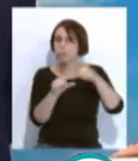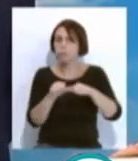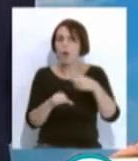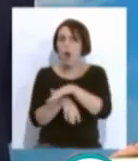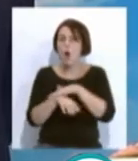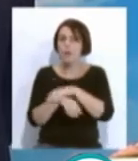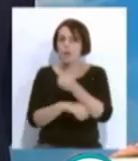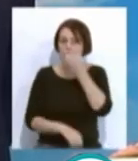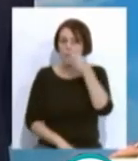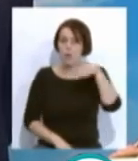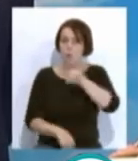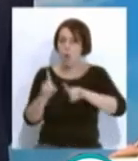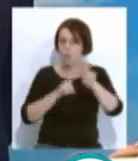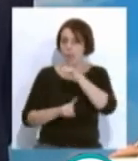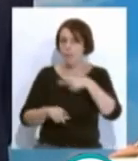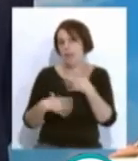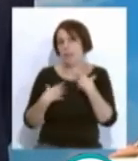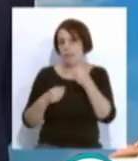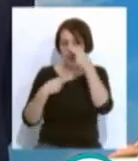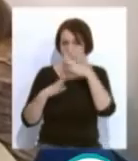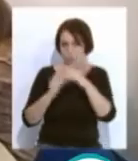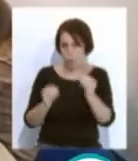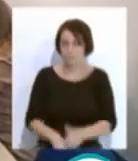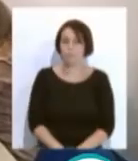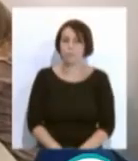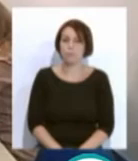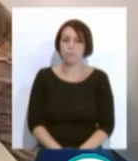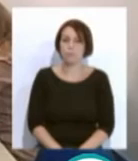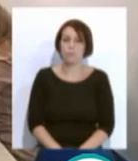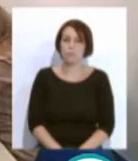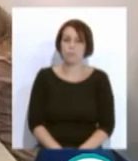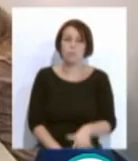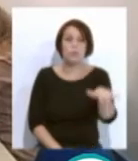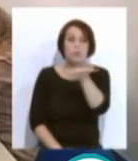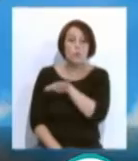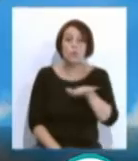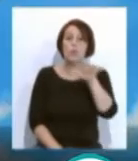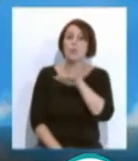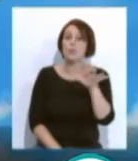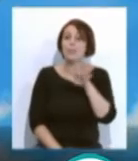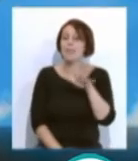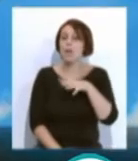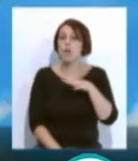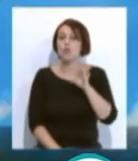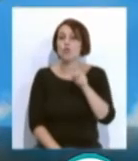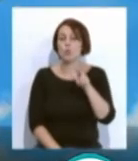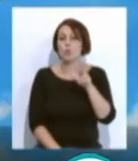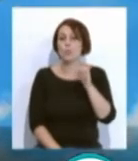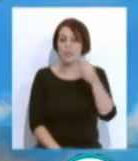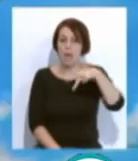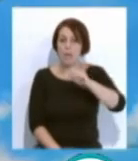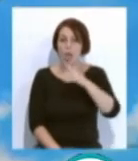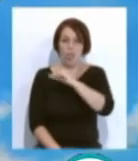los problemas de la sanidad andaluza. ¿En dónde dejó Susana Díaz y el PSOE la sanidad